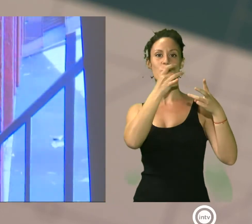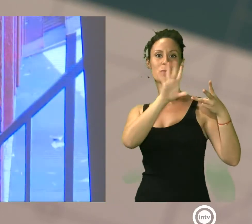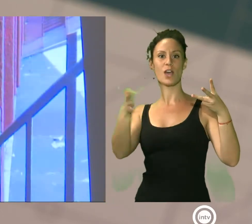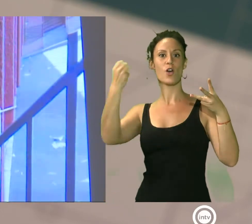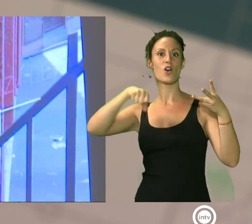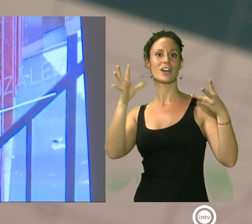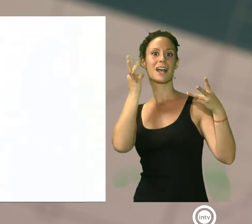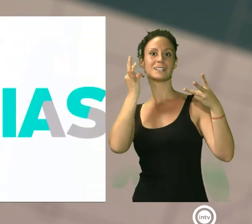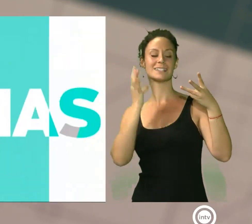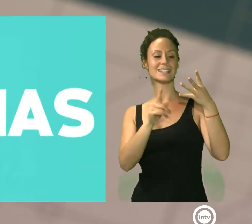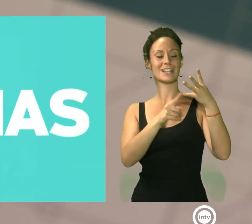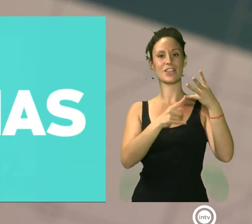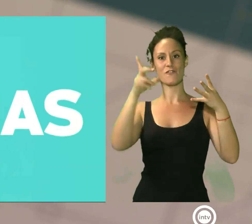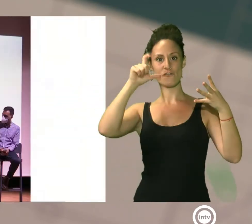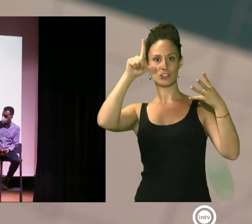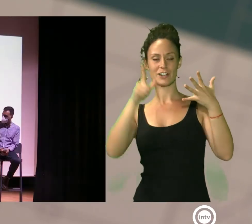cortometraje.